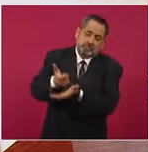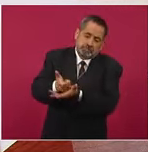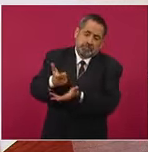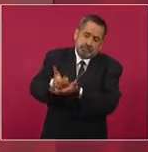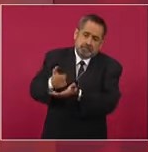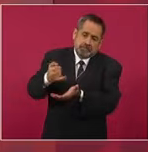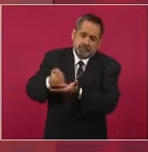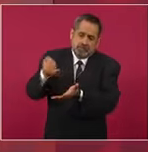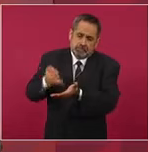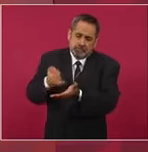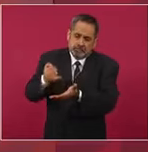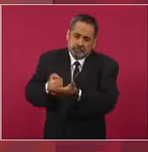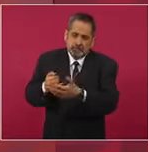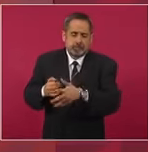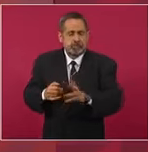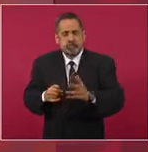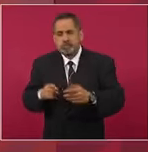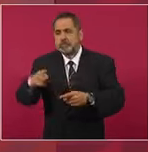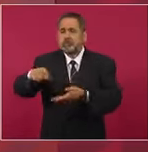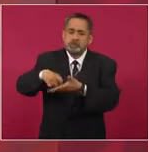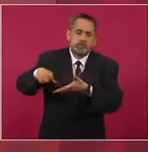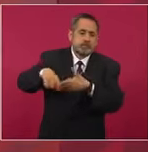los consumidores,